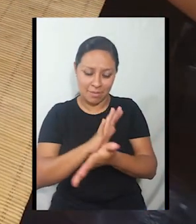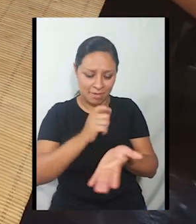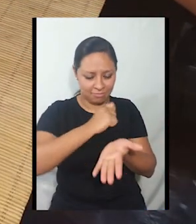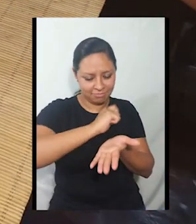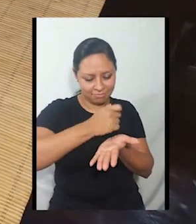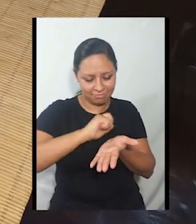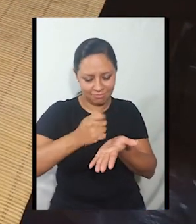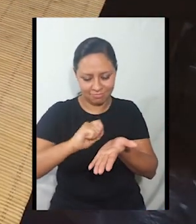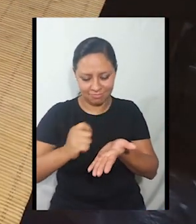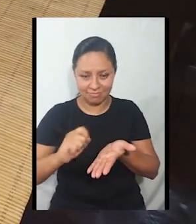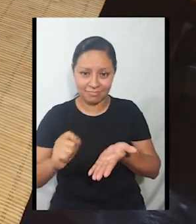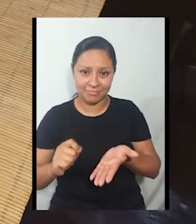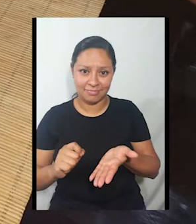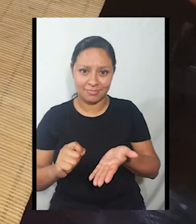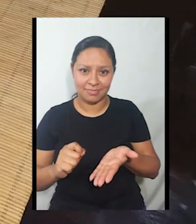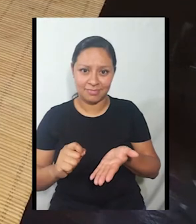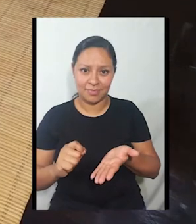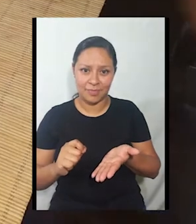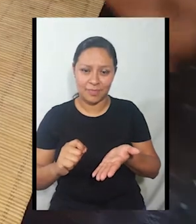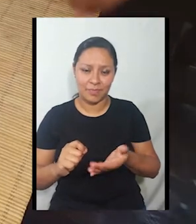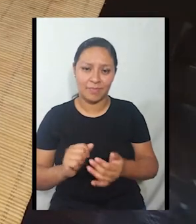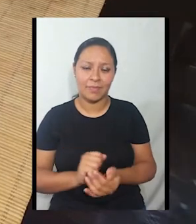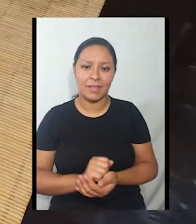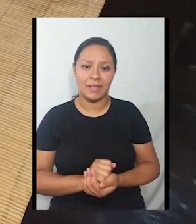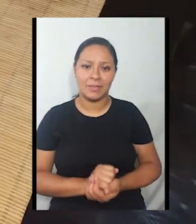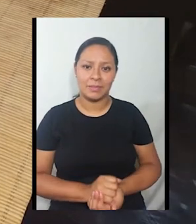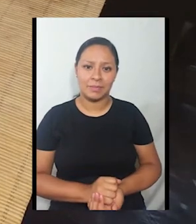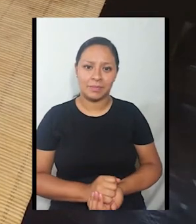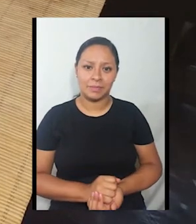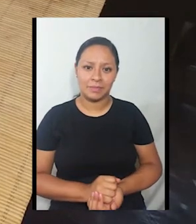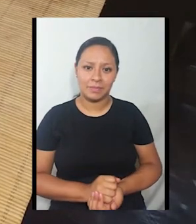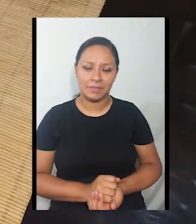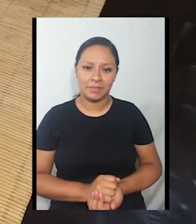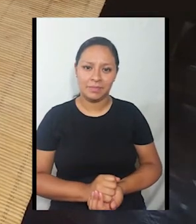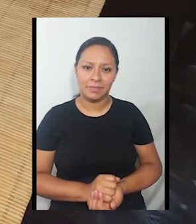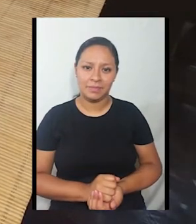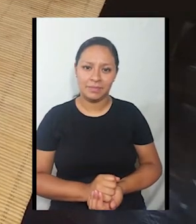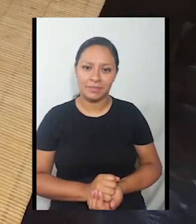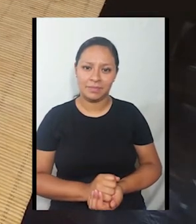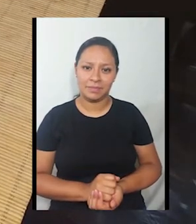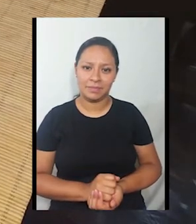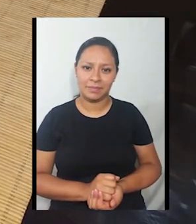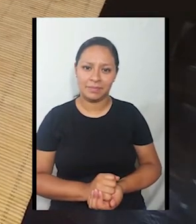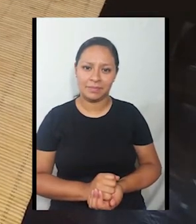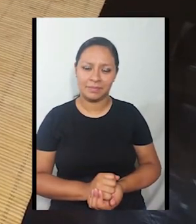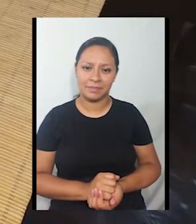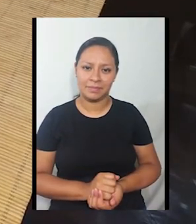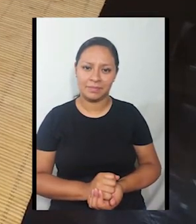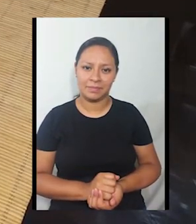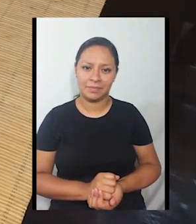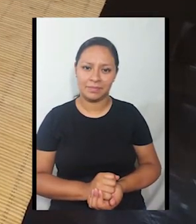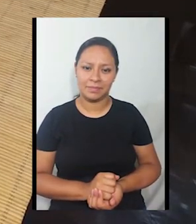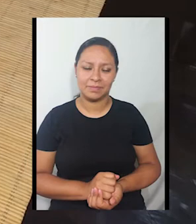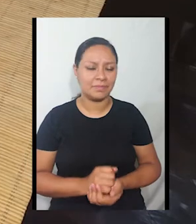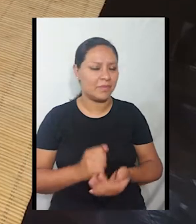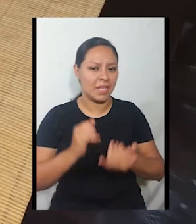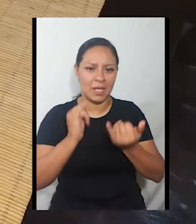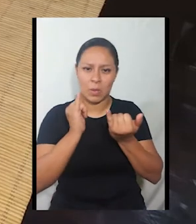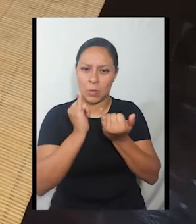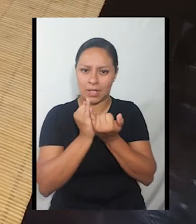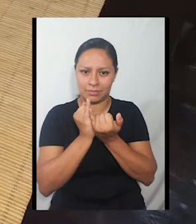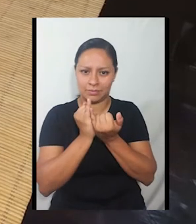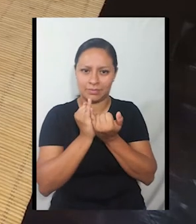con las figuras. Tomaremos nuestro pegamento y nuestros palillos.